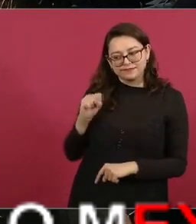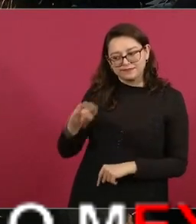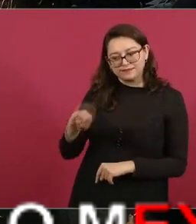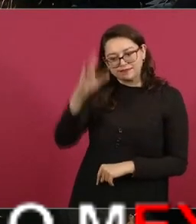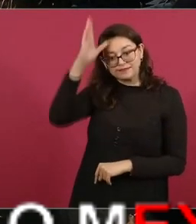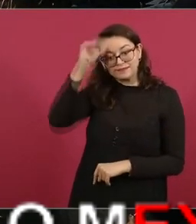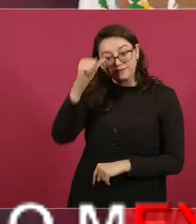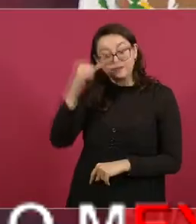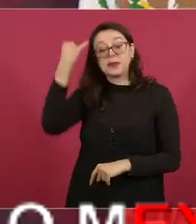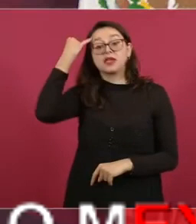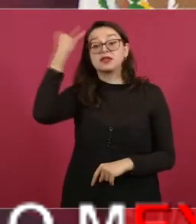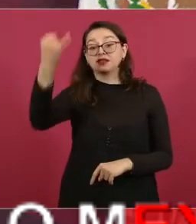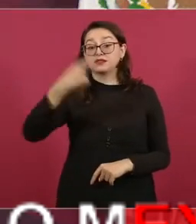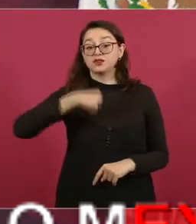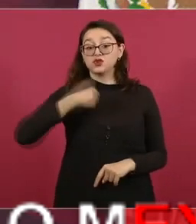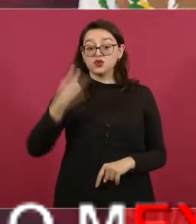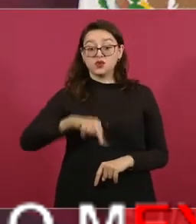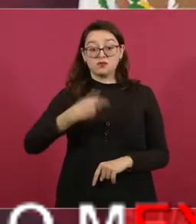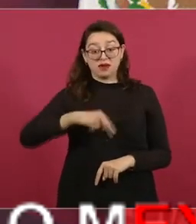cómo quedan